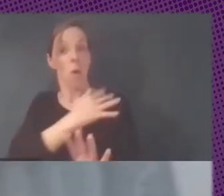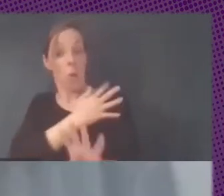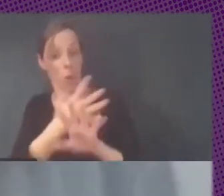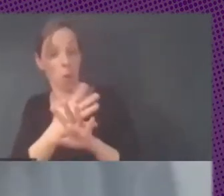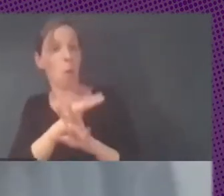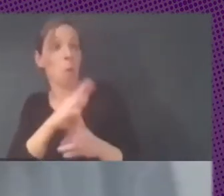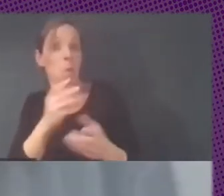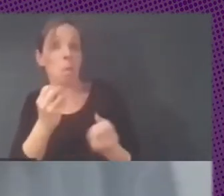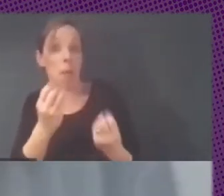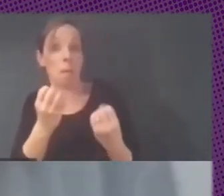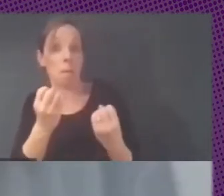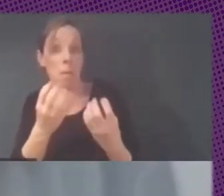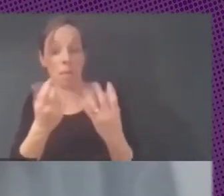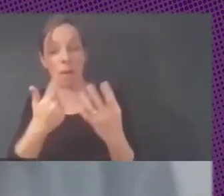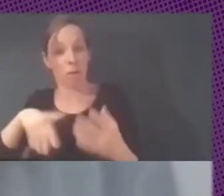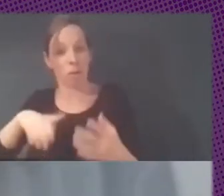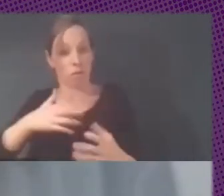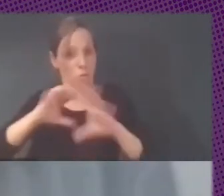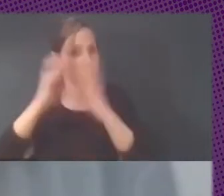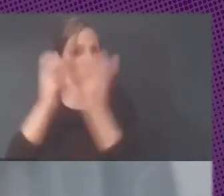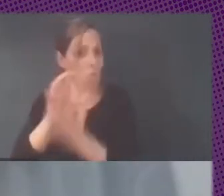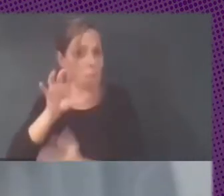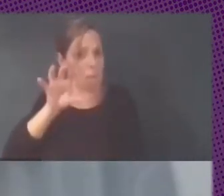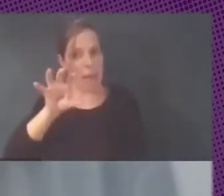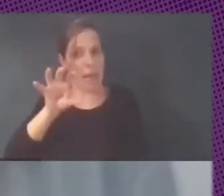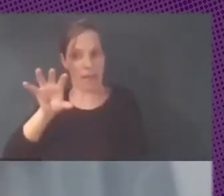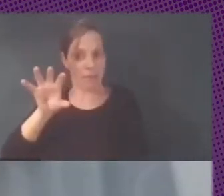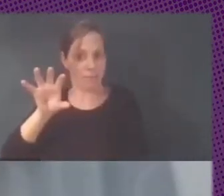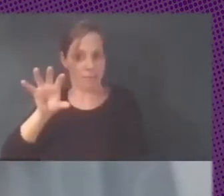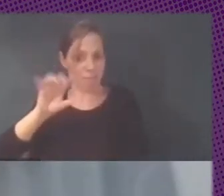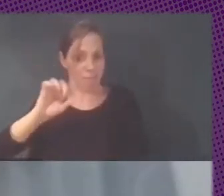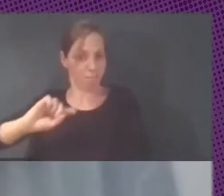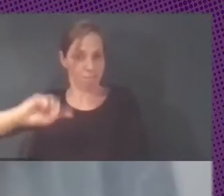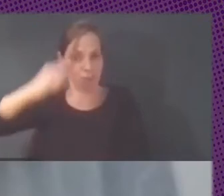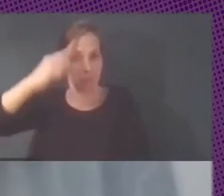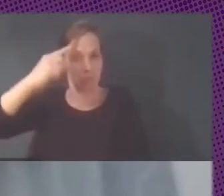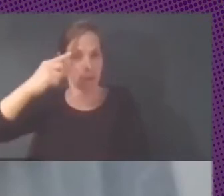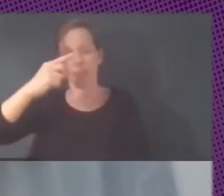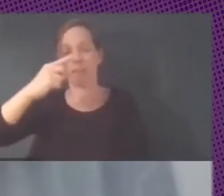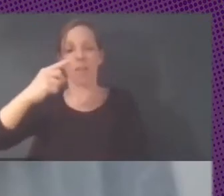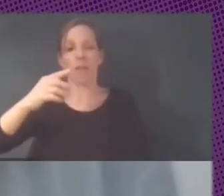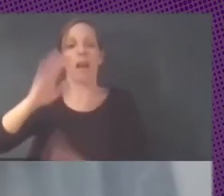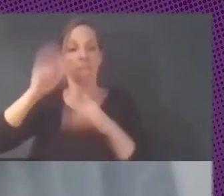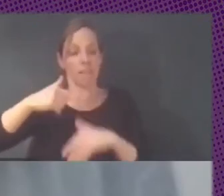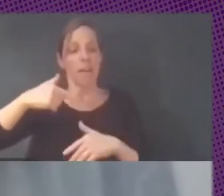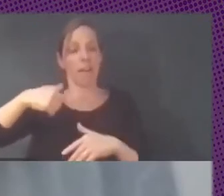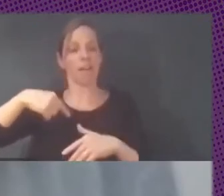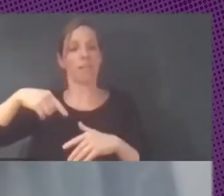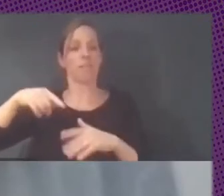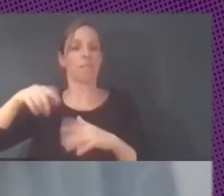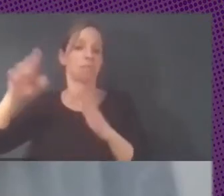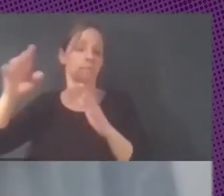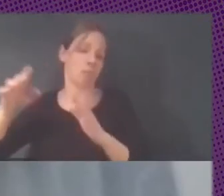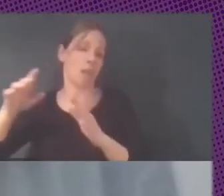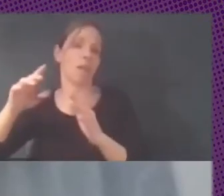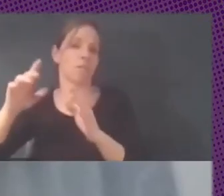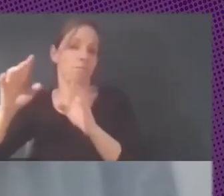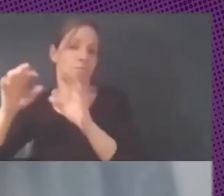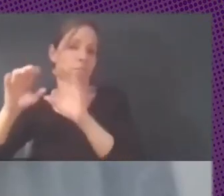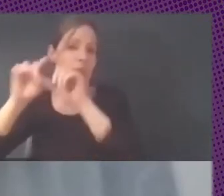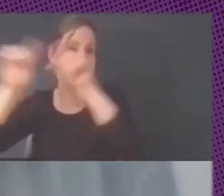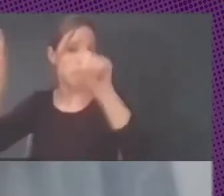fuimos de los primeros países, fuimos como, en un momento hasta ejemplo, la Free Software Foundation sacó una declaración, felicitándonos,